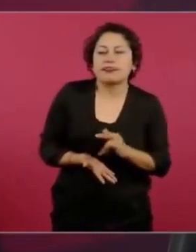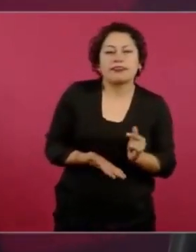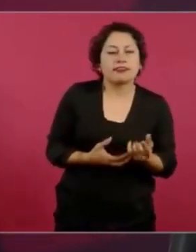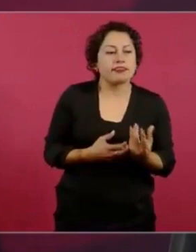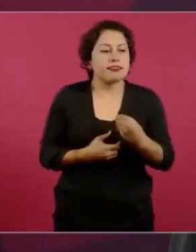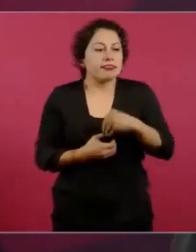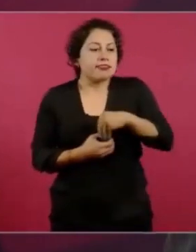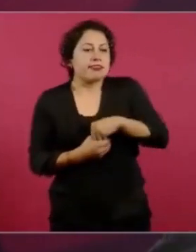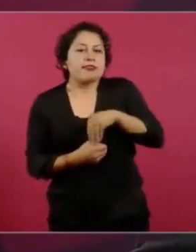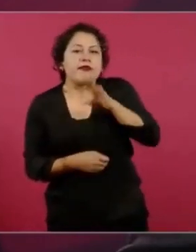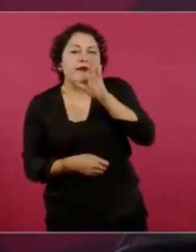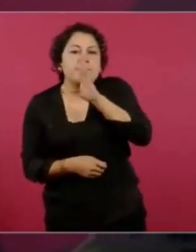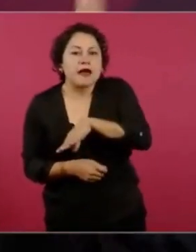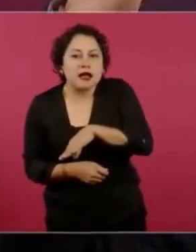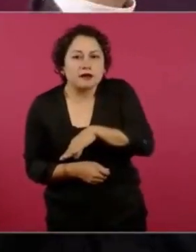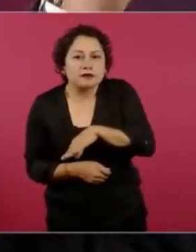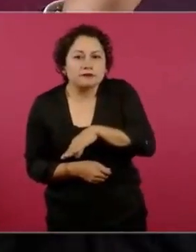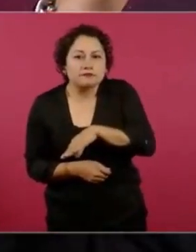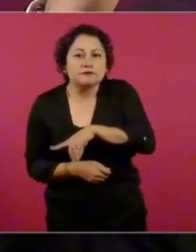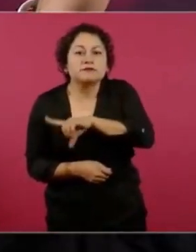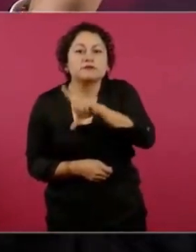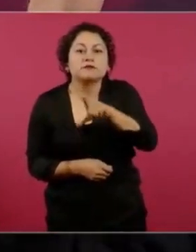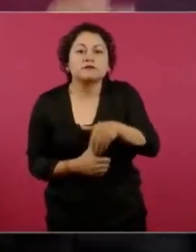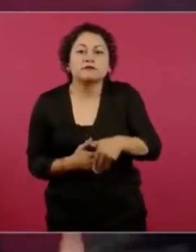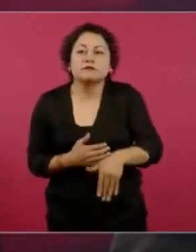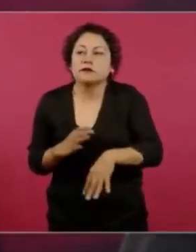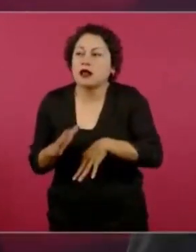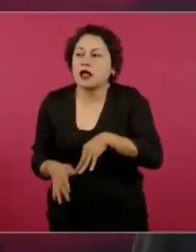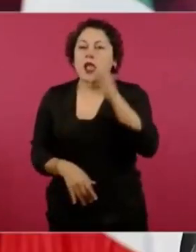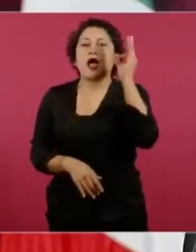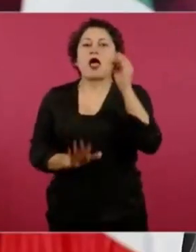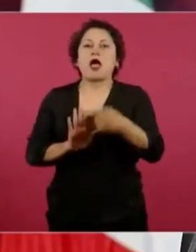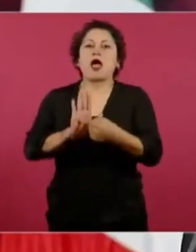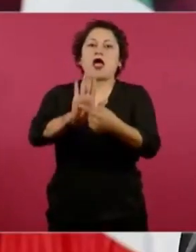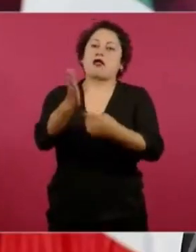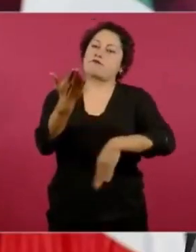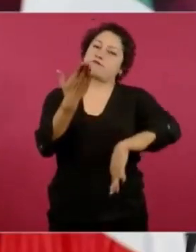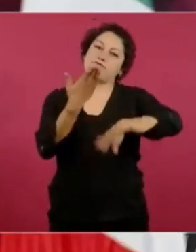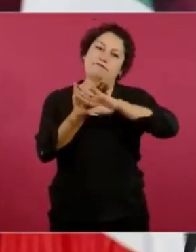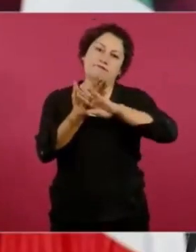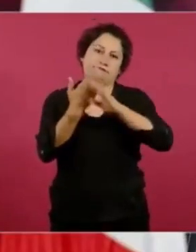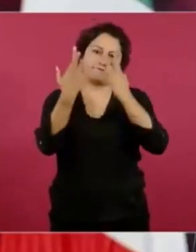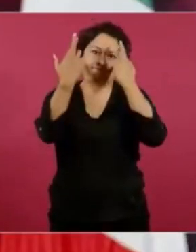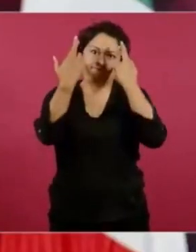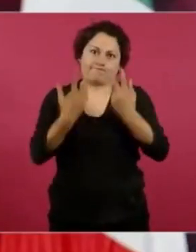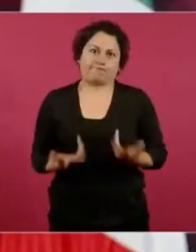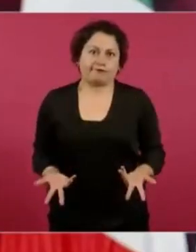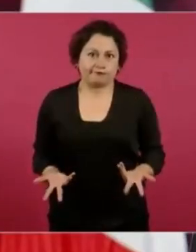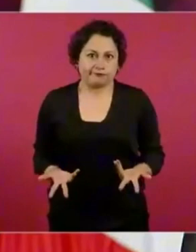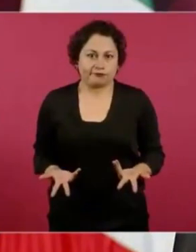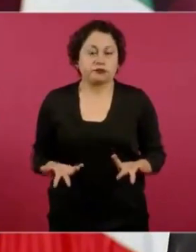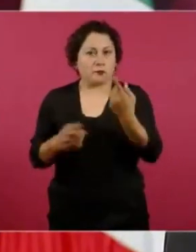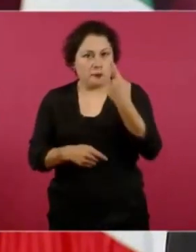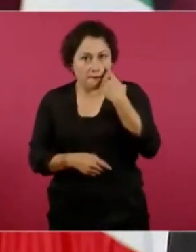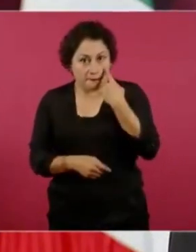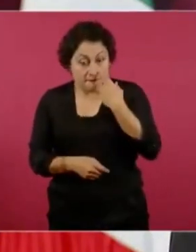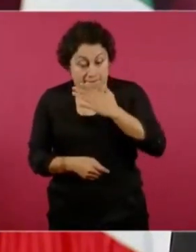A mí, en mi carrera de décadas como dirigente,